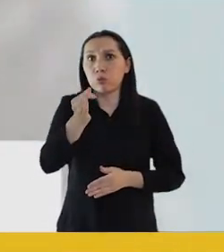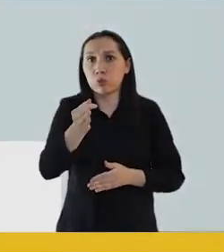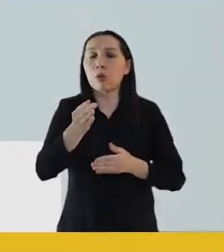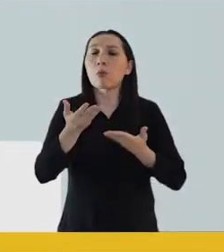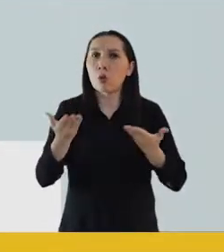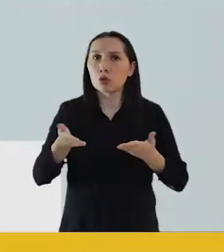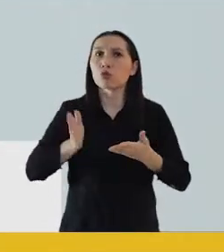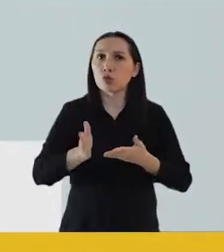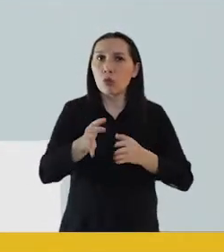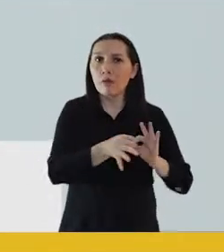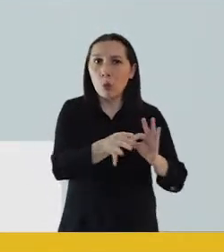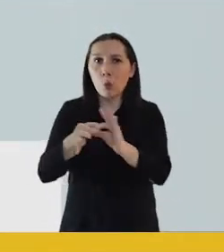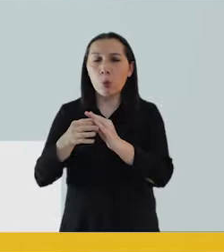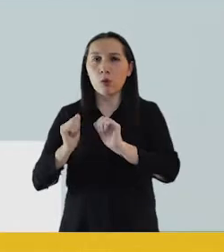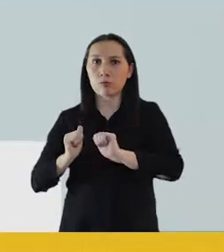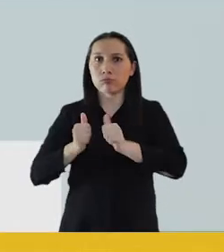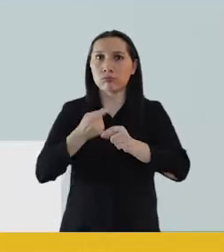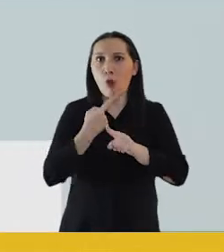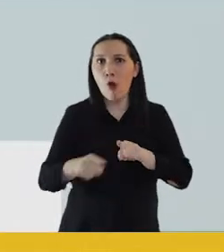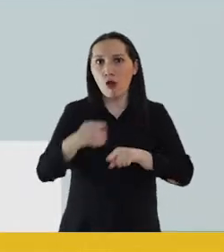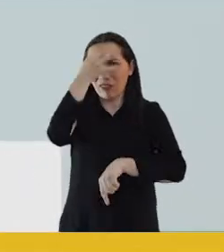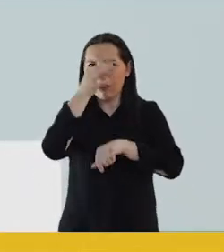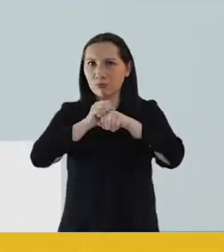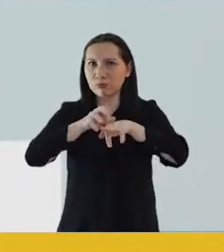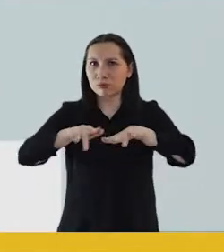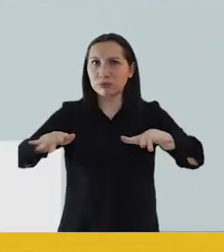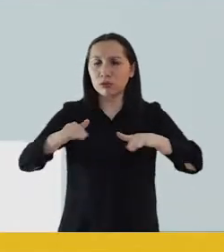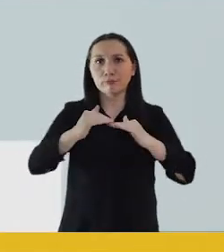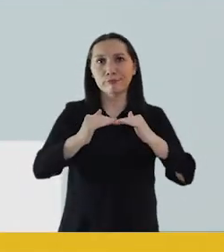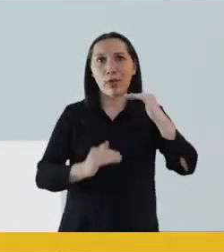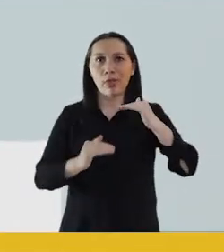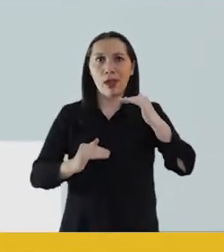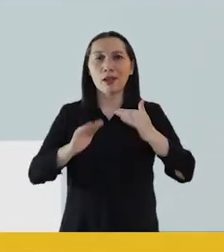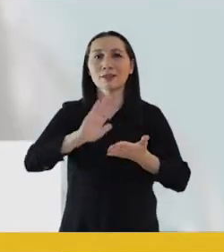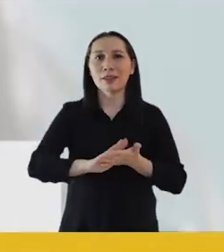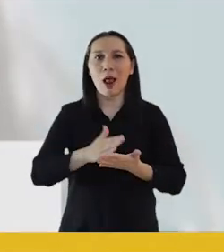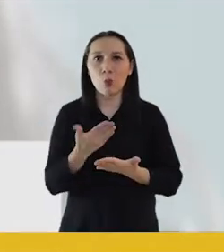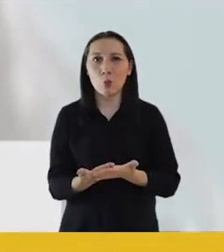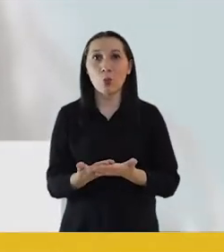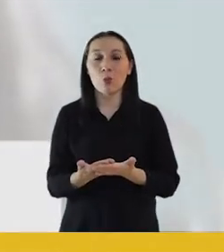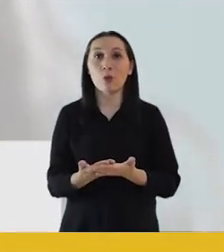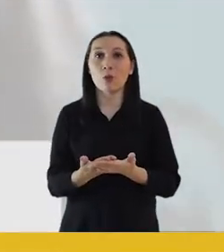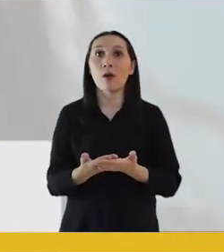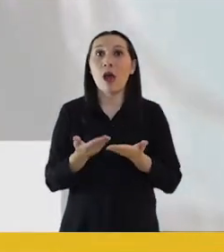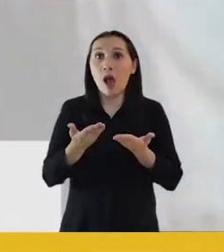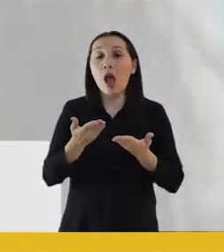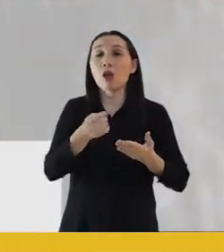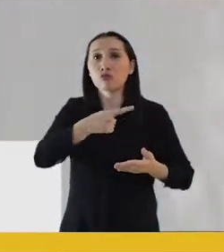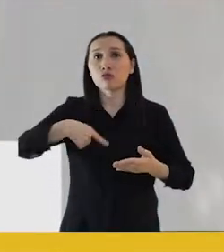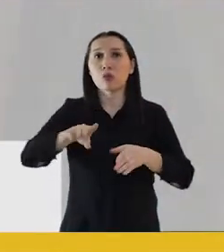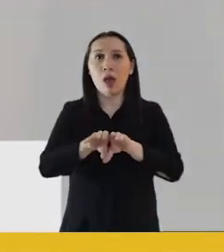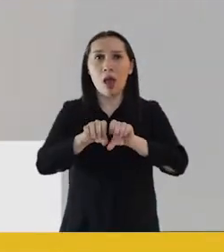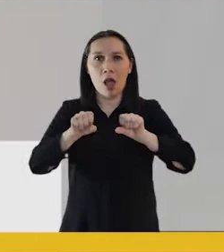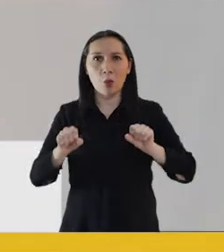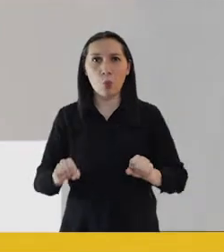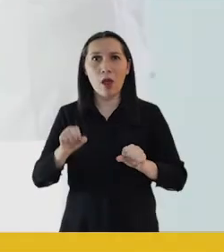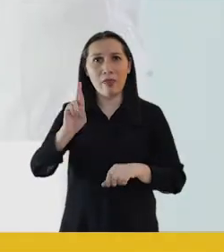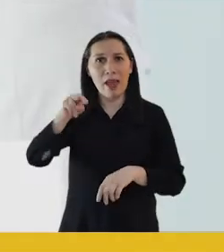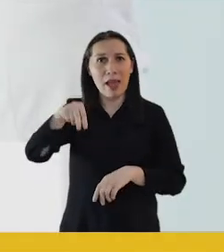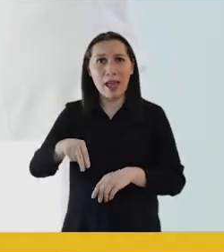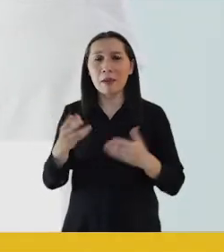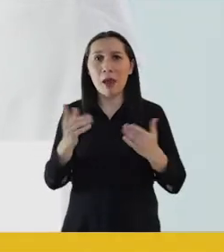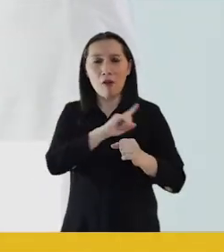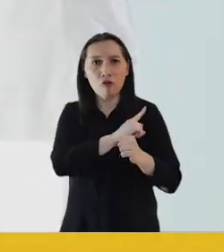lo que viene. Por eso hay que seguir unidos para ganarle a otra pandemia, la de la desigualdad en salud. En RN estamos de acuerdo en